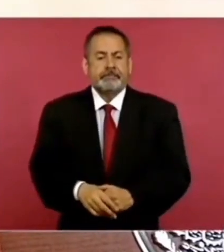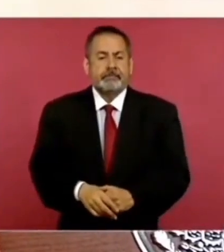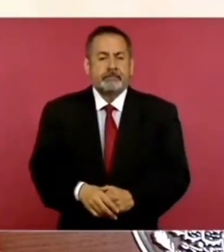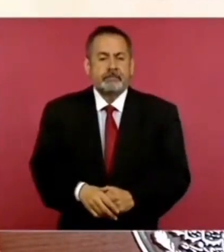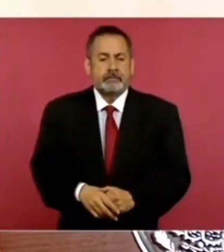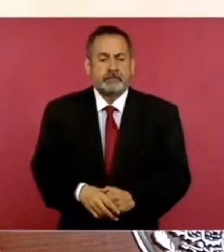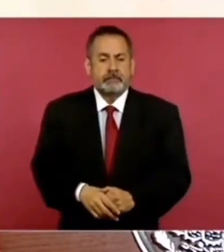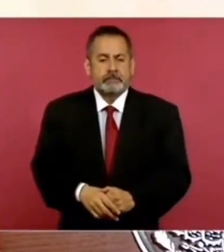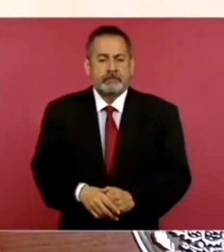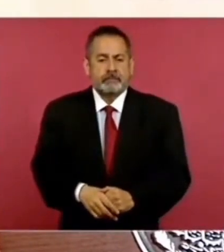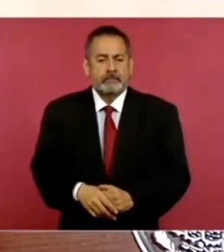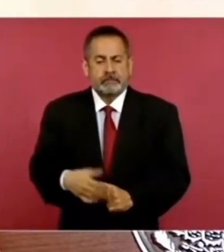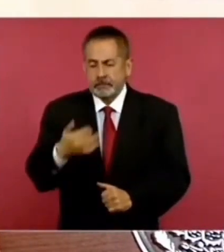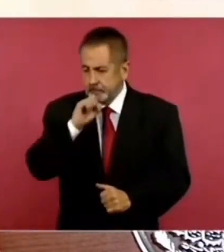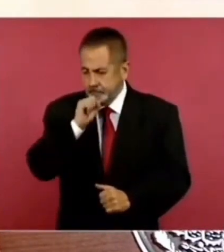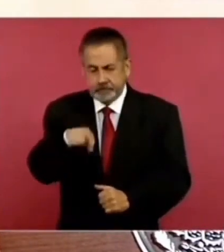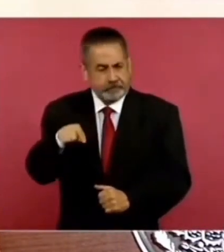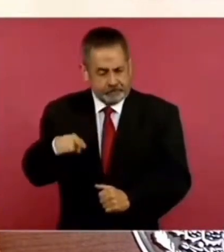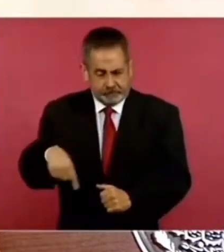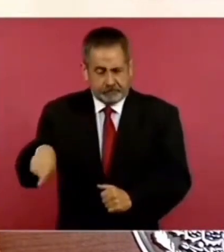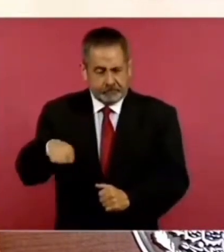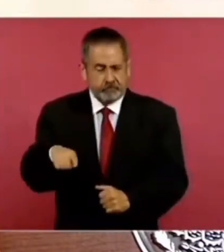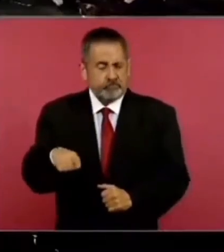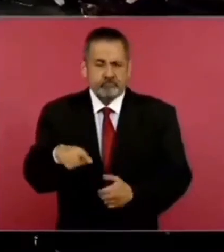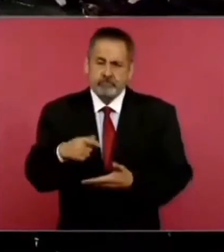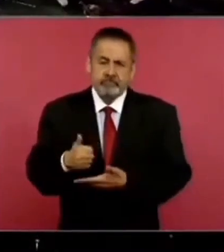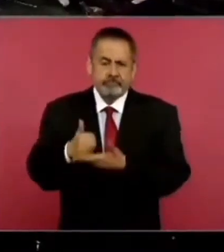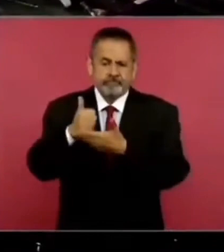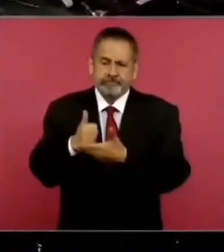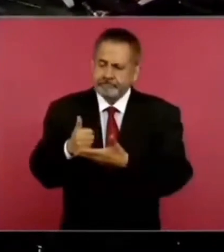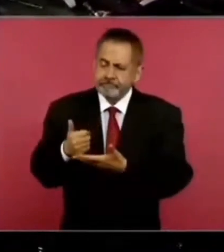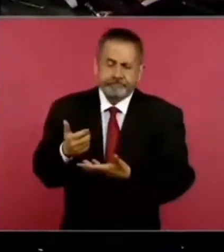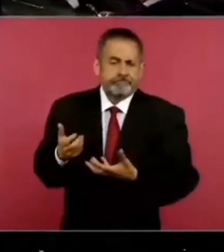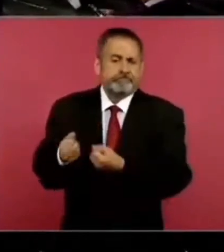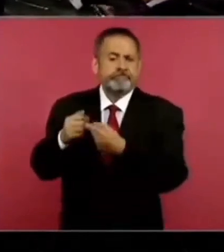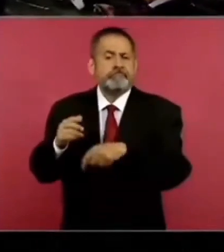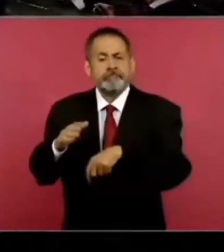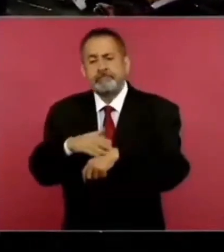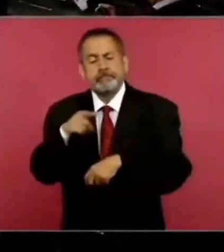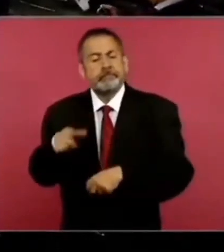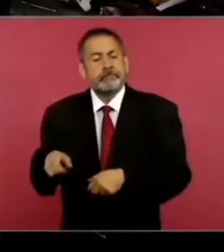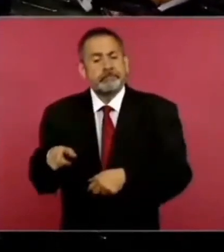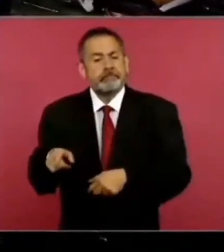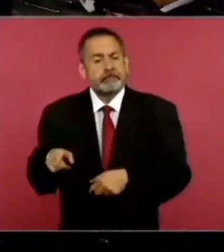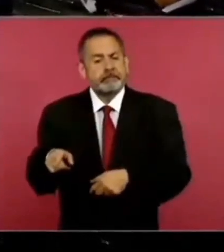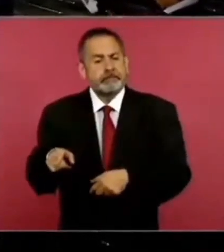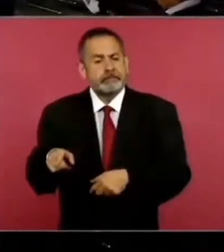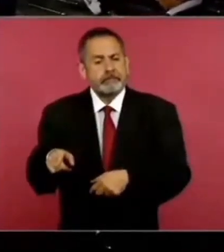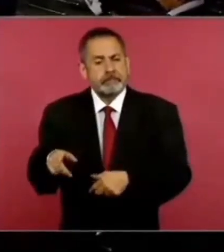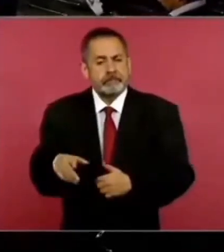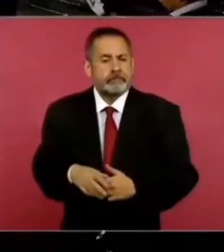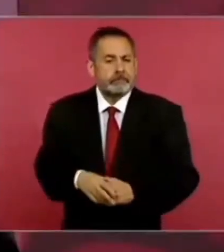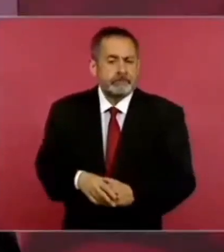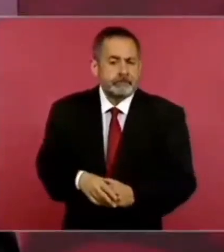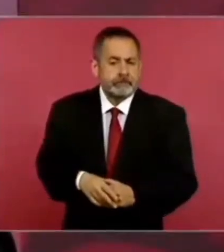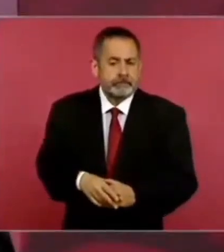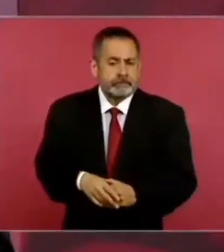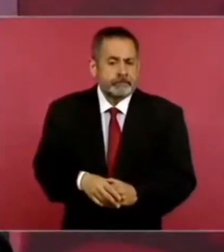Y también están ayudando porque ya estaban mal acostumbradas. Porque